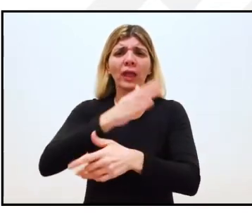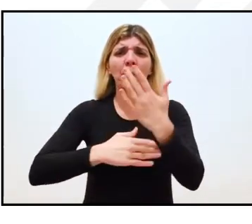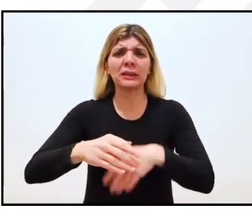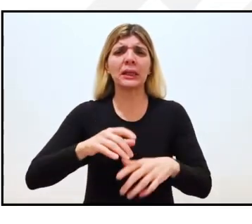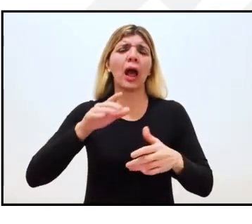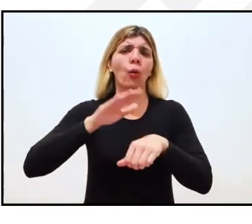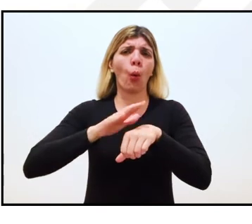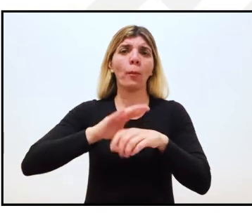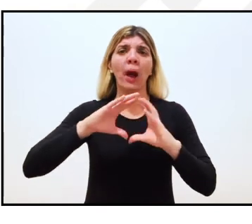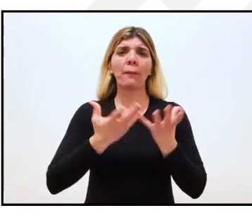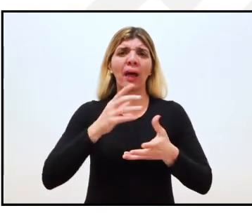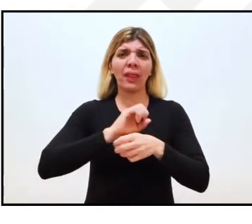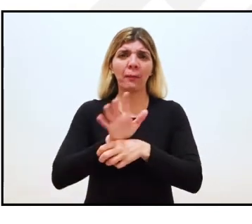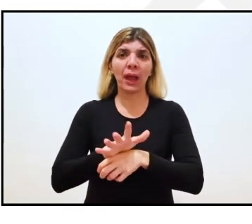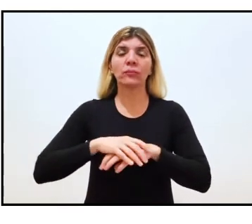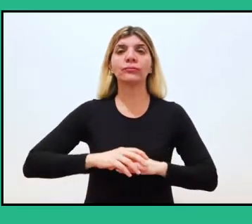las personas con discapacidad.